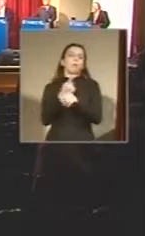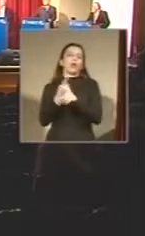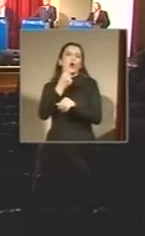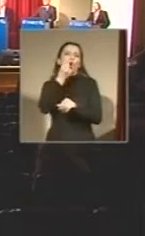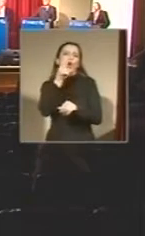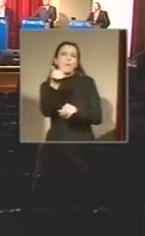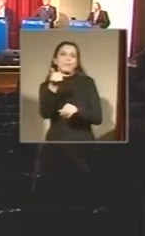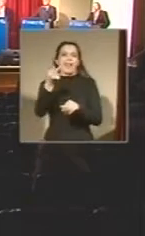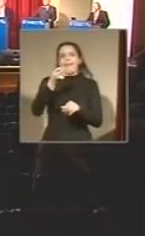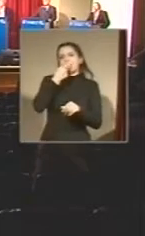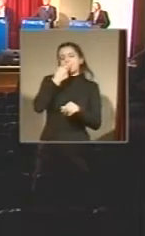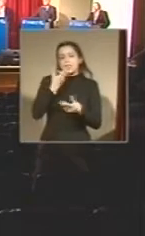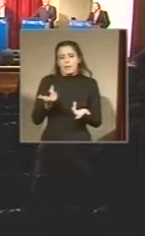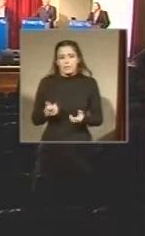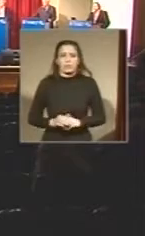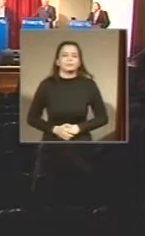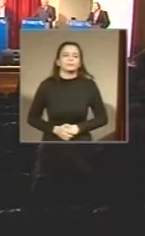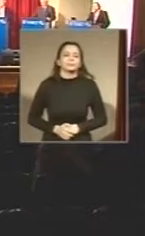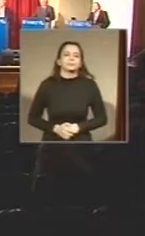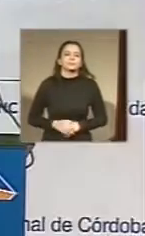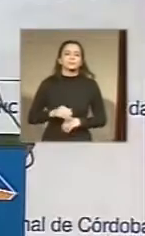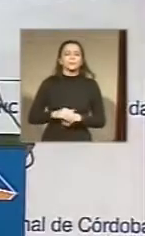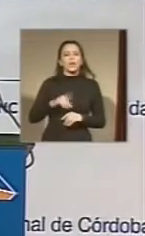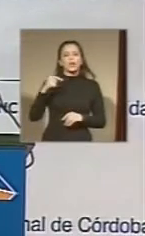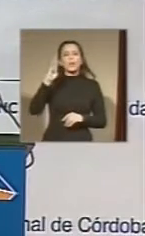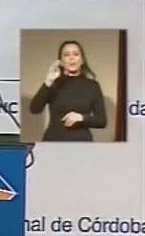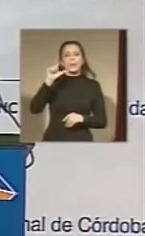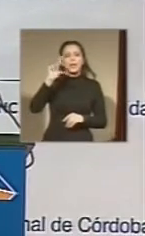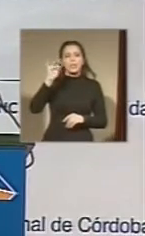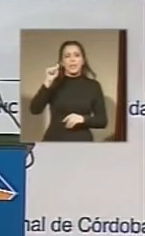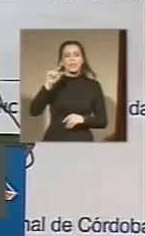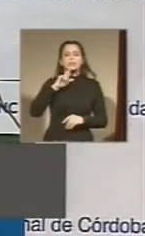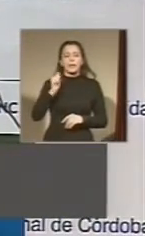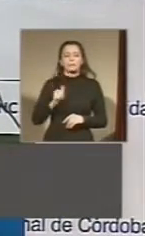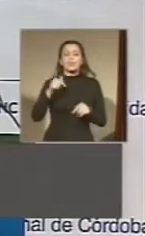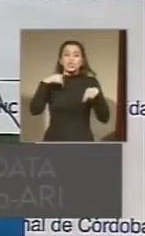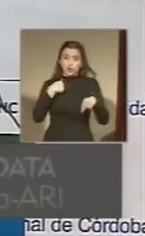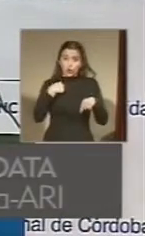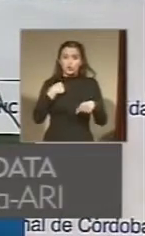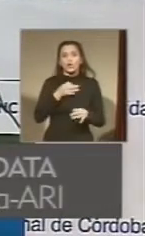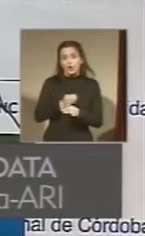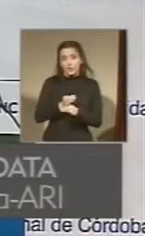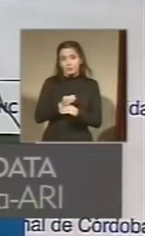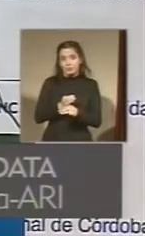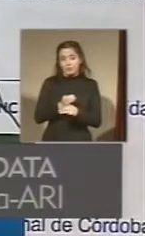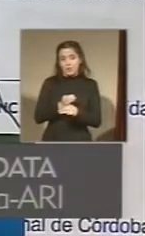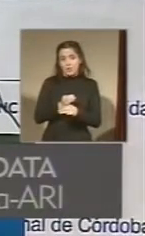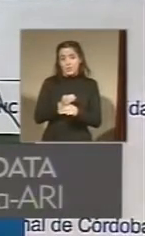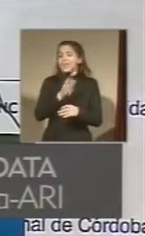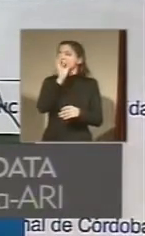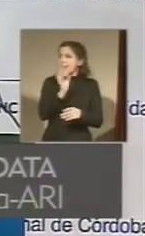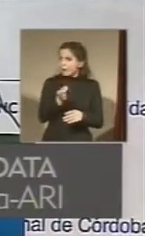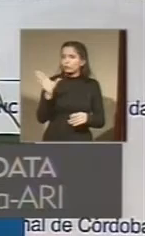Gracias. A continuación, Griselda Valdata. Soy docente y saben todos los que me